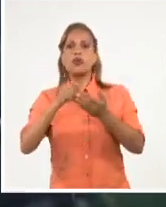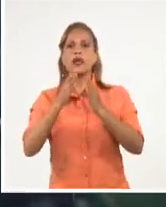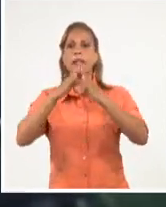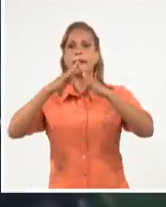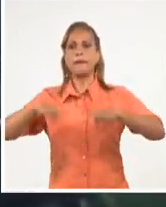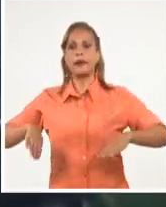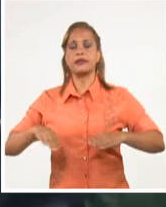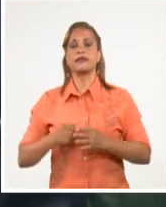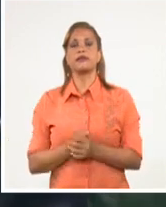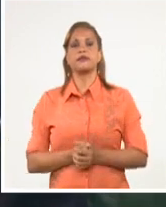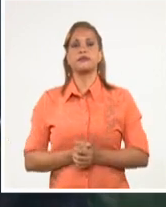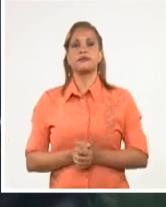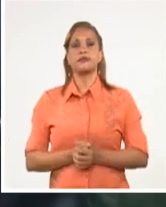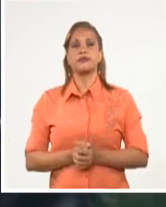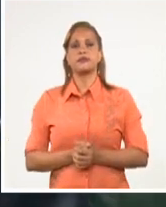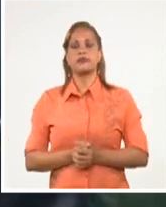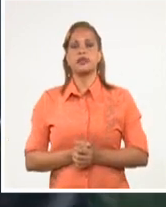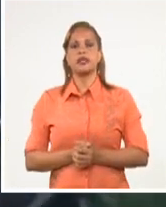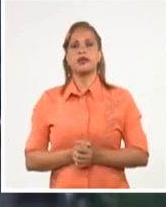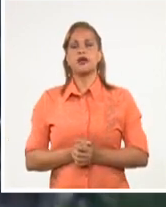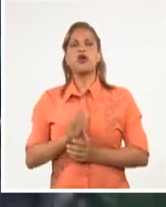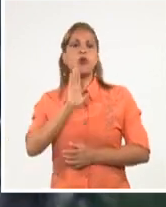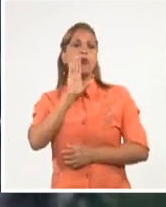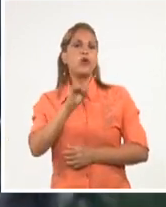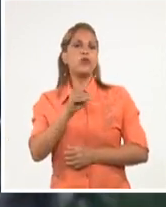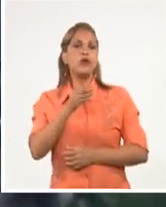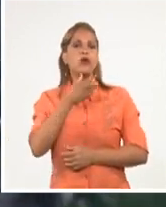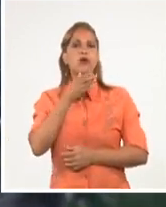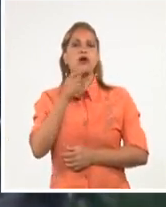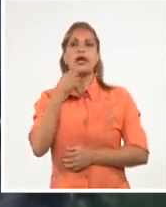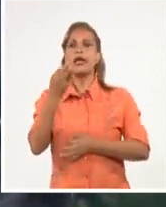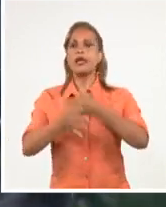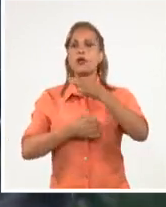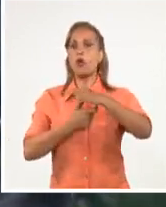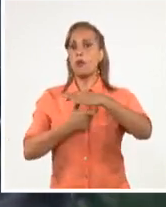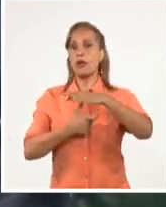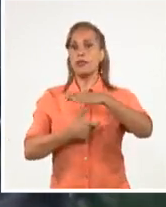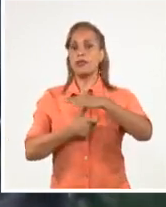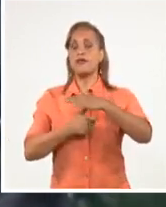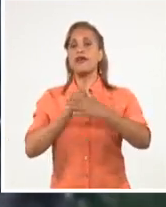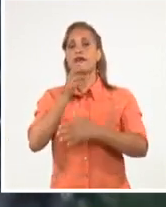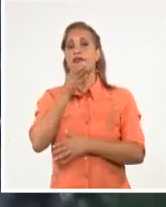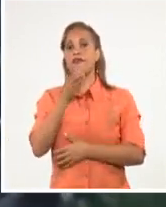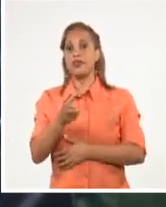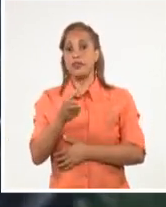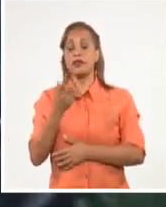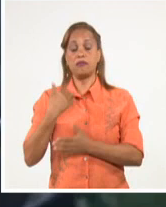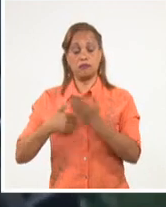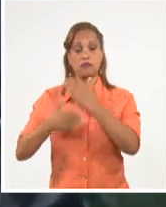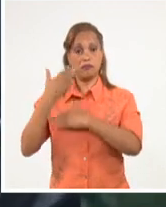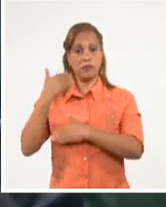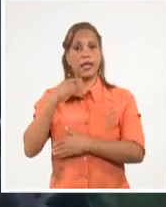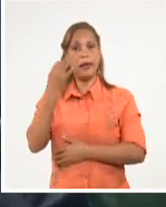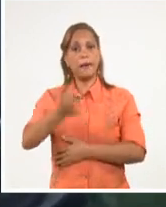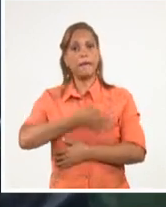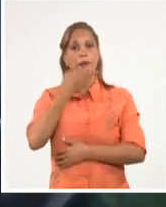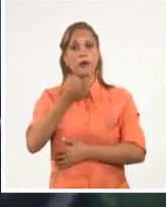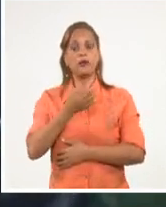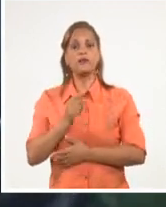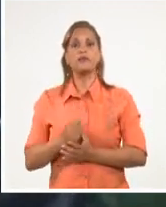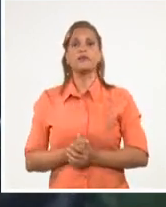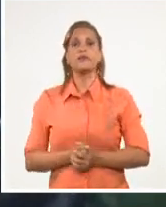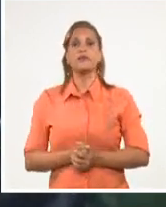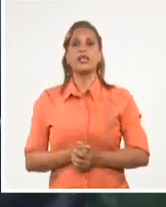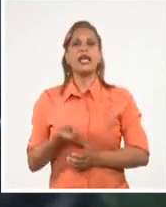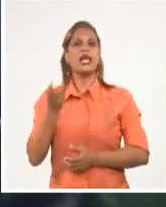Como expresara el comandante en jefe de la Revolución Cubana, Fidel Castro Ruz, el ruido de